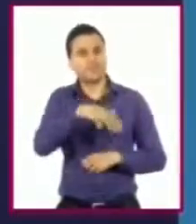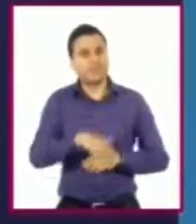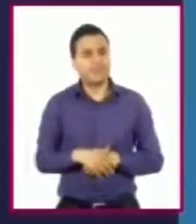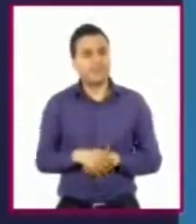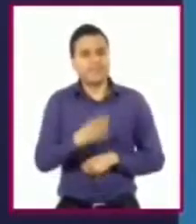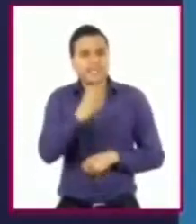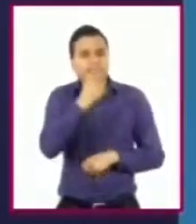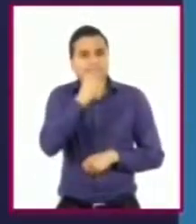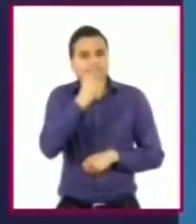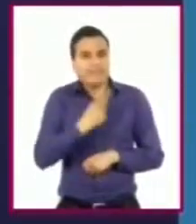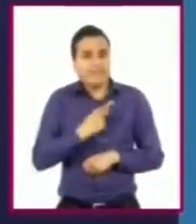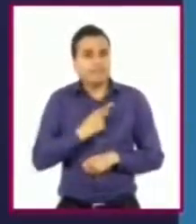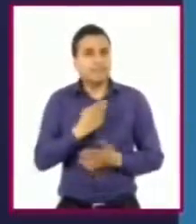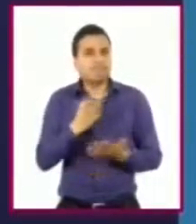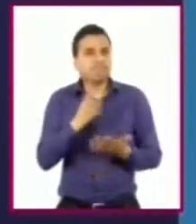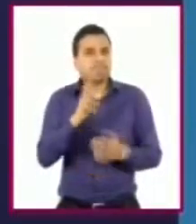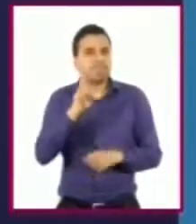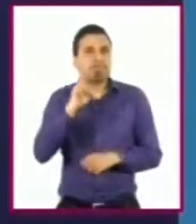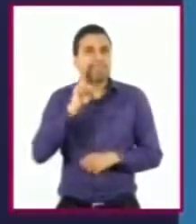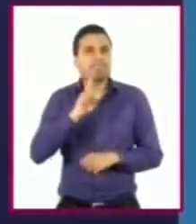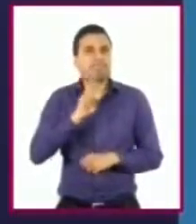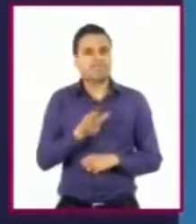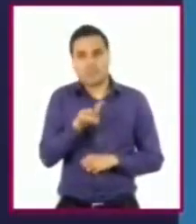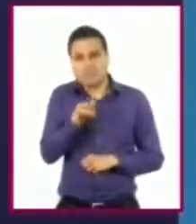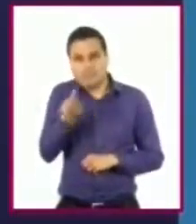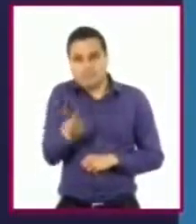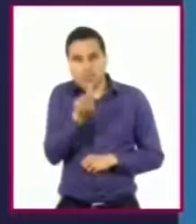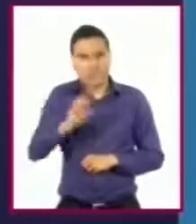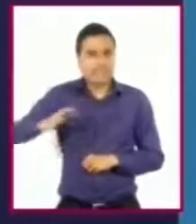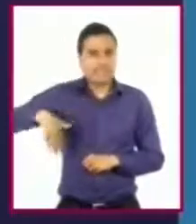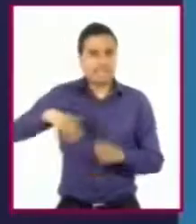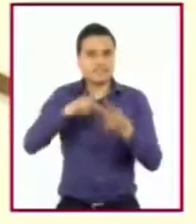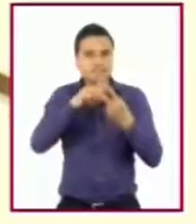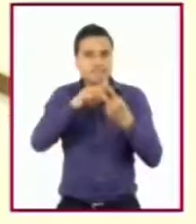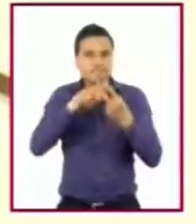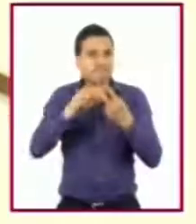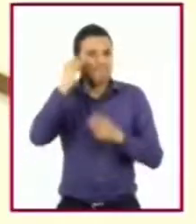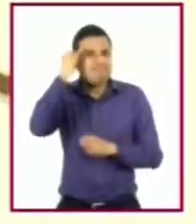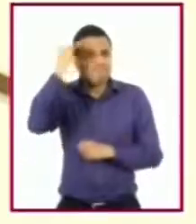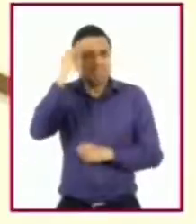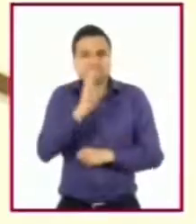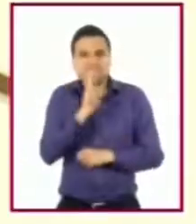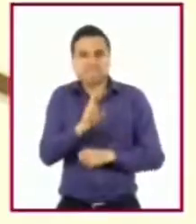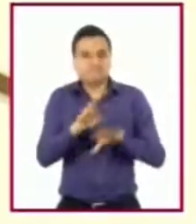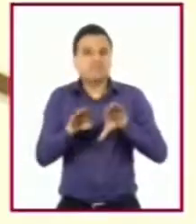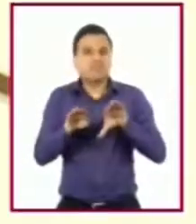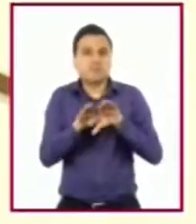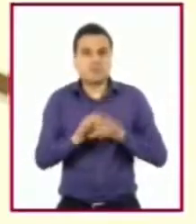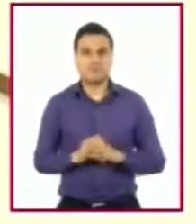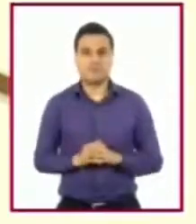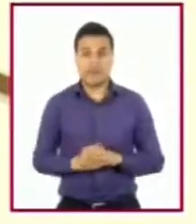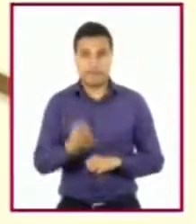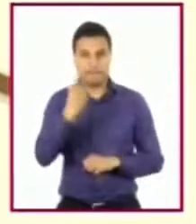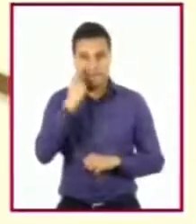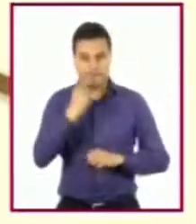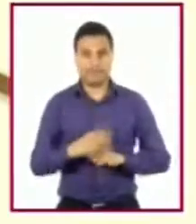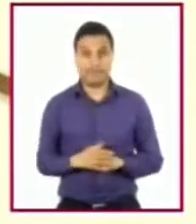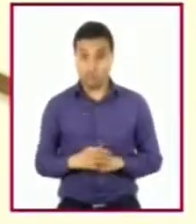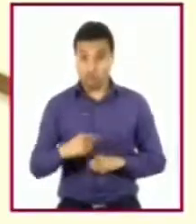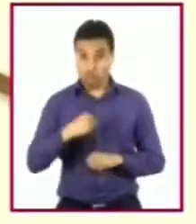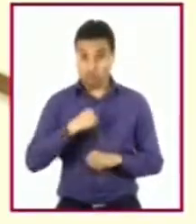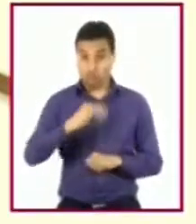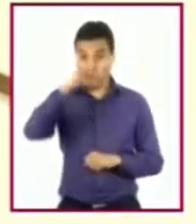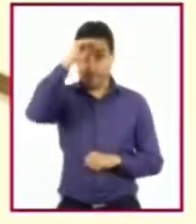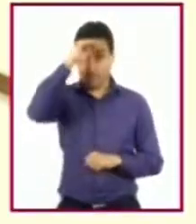ideas en relación con las preguntas anteriores? Sí, por supuesto. Considero que las capacidades